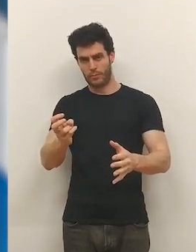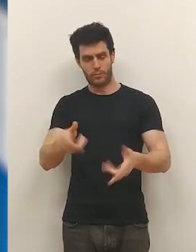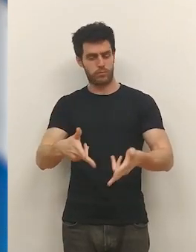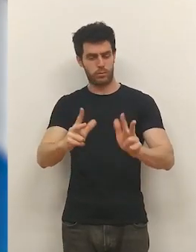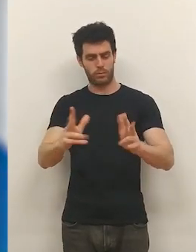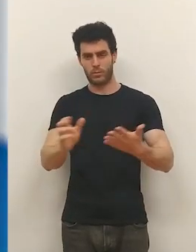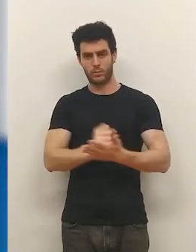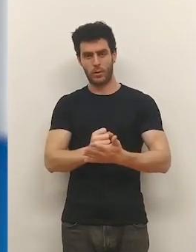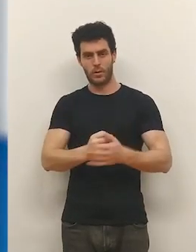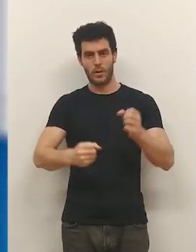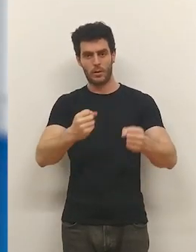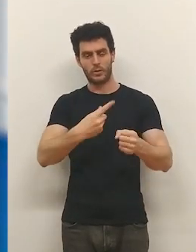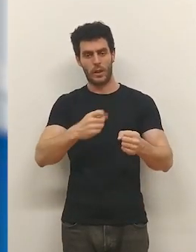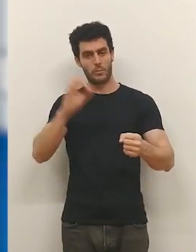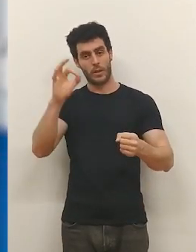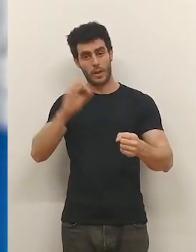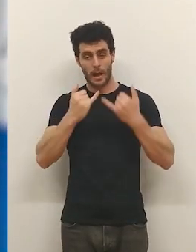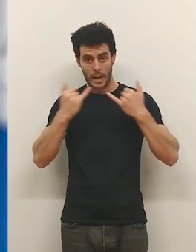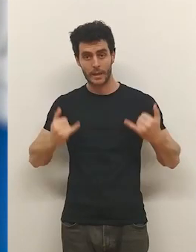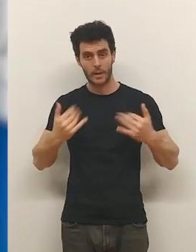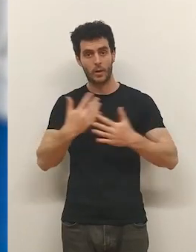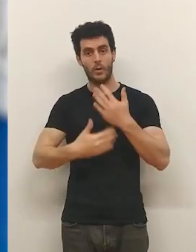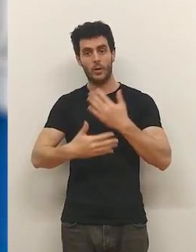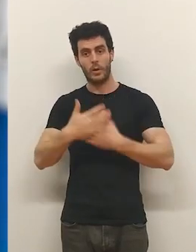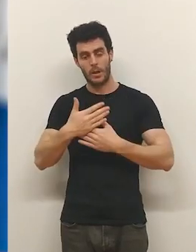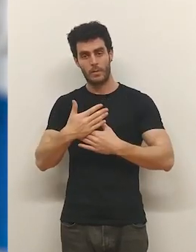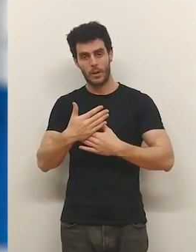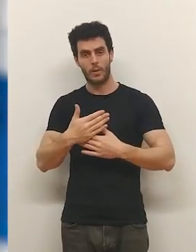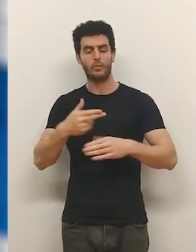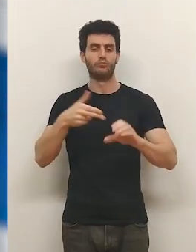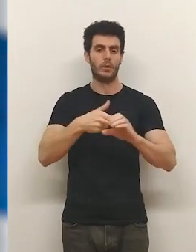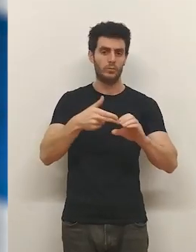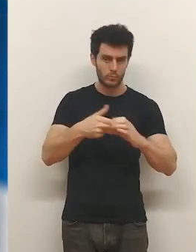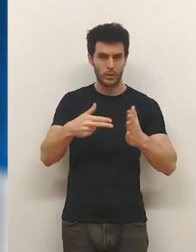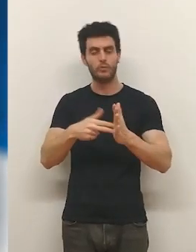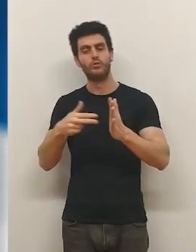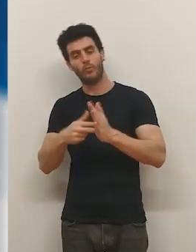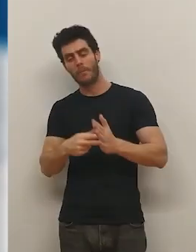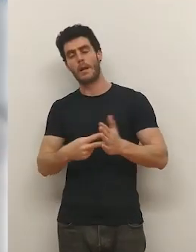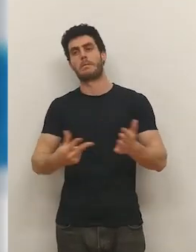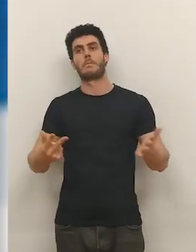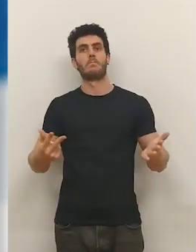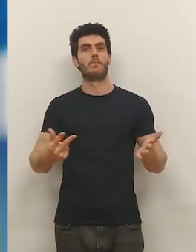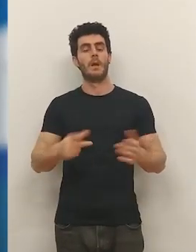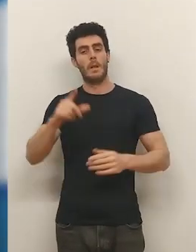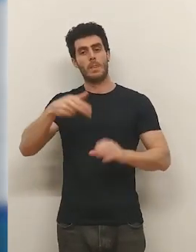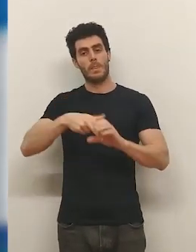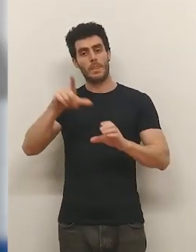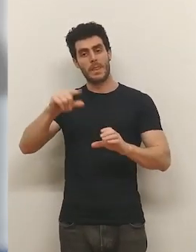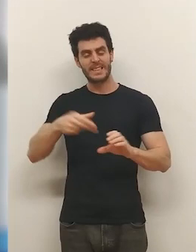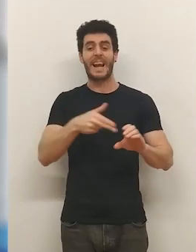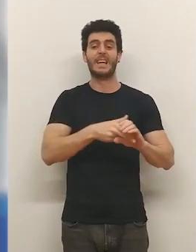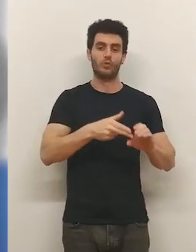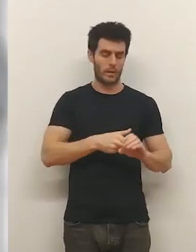las motorizaciones. Tenemos vehículos 100% eléctricos, híbridos, microhíbridos, híbridos enchufables, diésel,